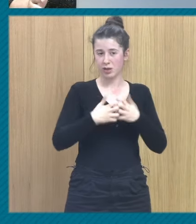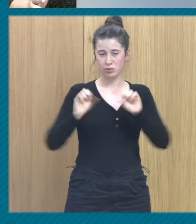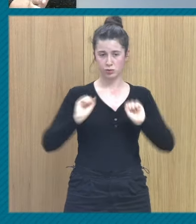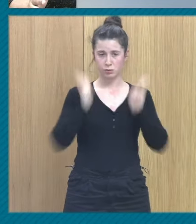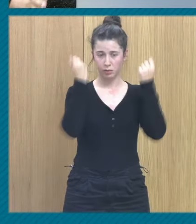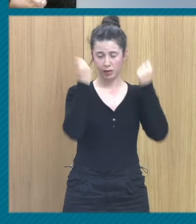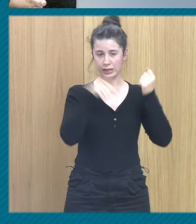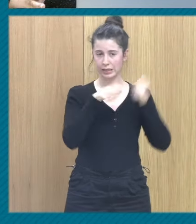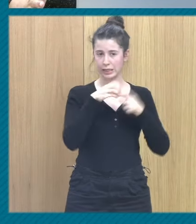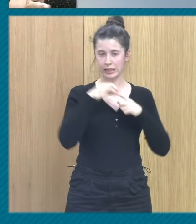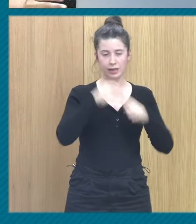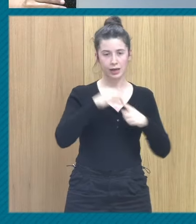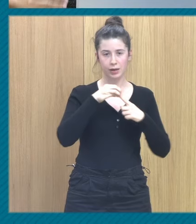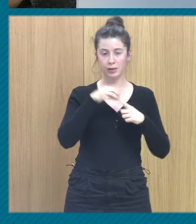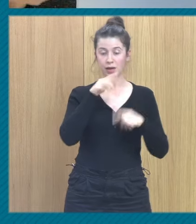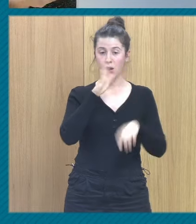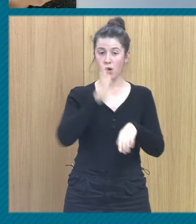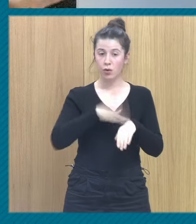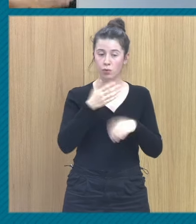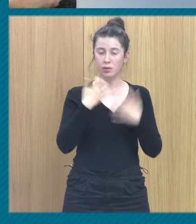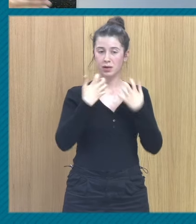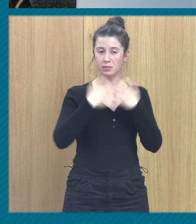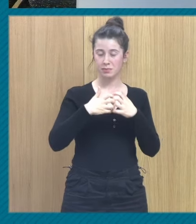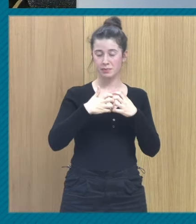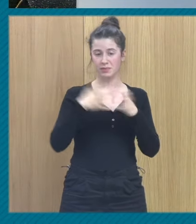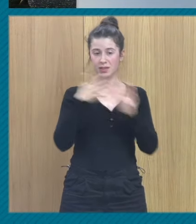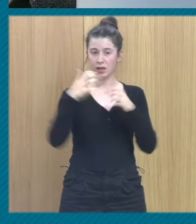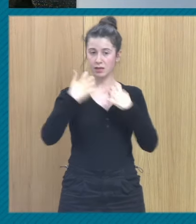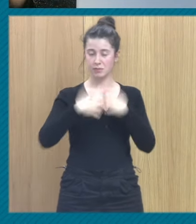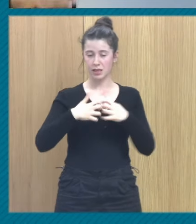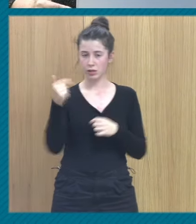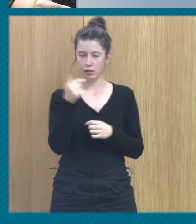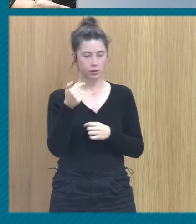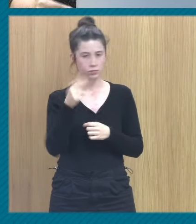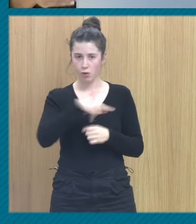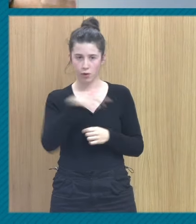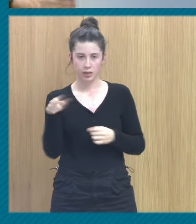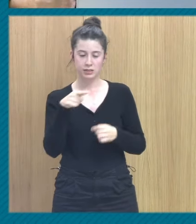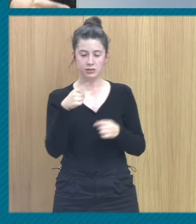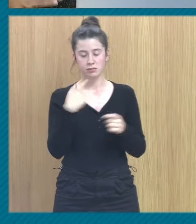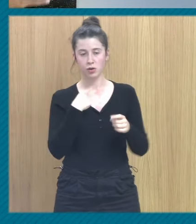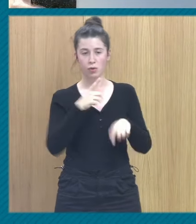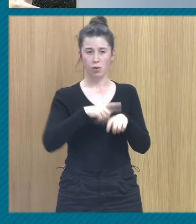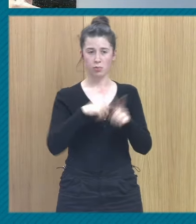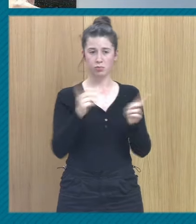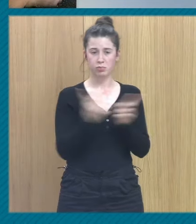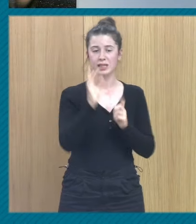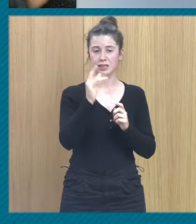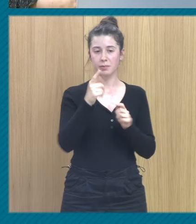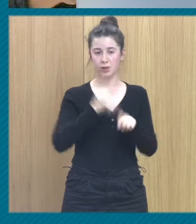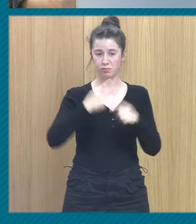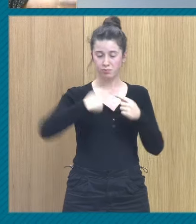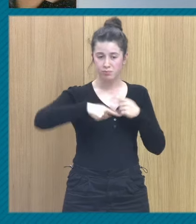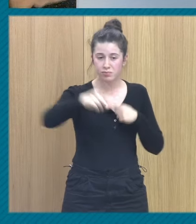clave la culpa no es un mecanismo negativo lo es a largo plazo pero a corto plazo a la gente le permite sobrevivir en